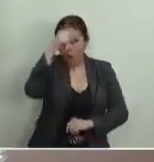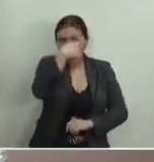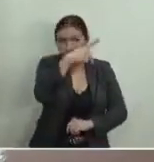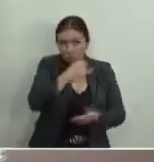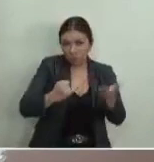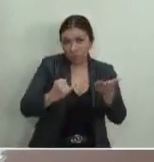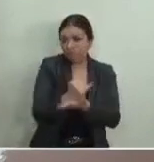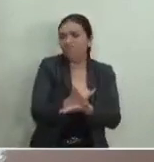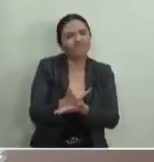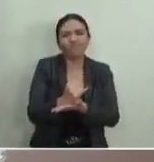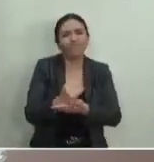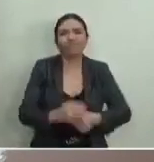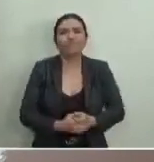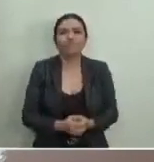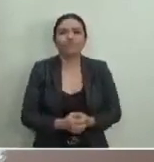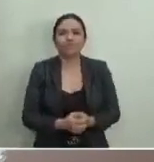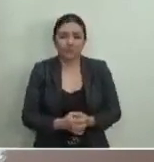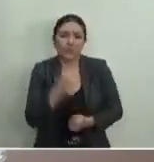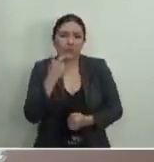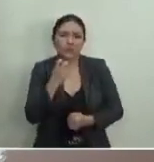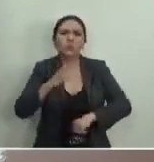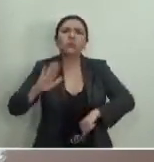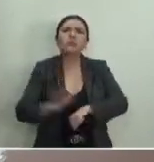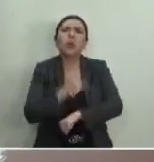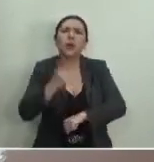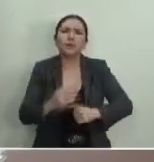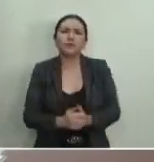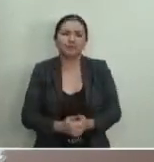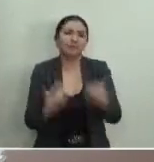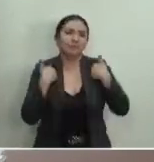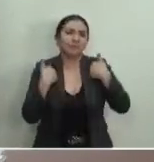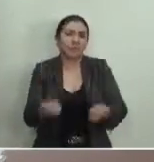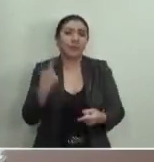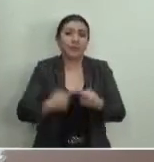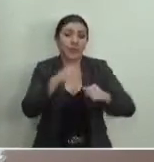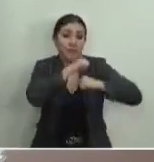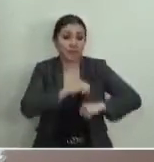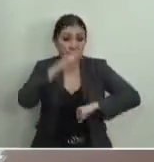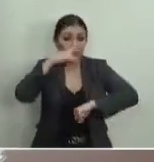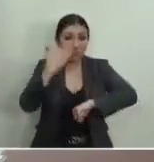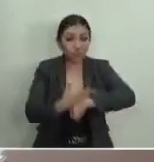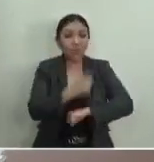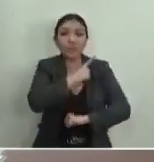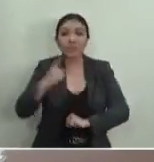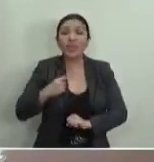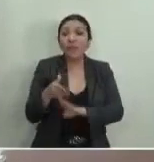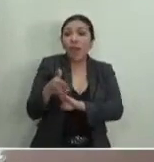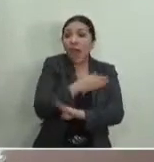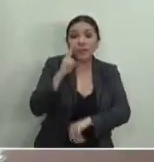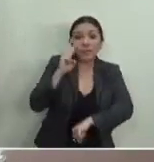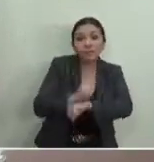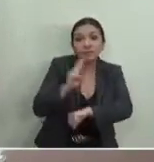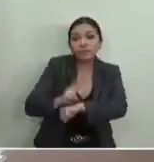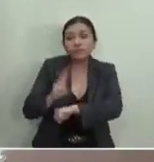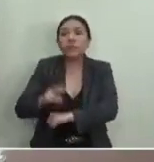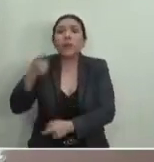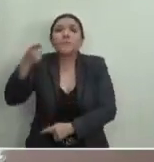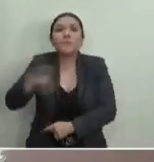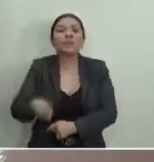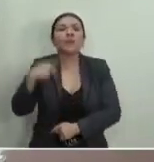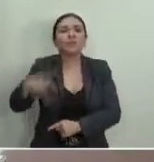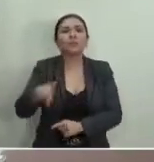resolución impugnada. Lo anterior, sobre la base de que la autoridad responsable debió tomar en cuenta lo establecido en el Recurso de